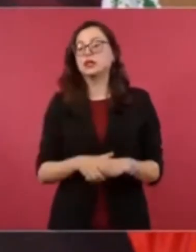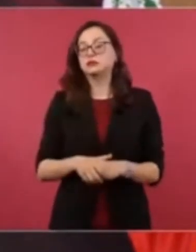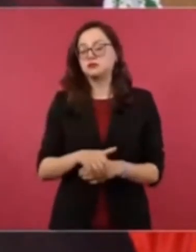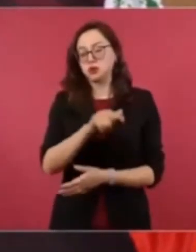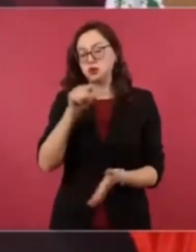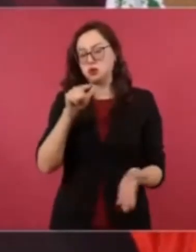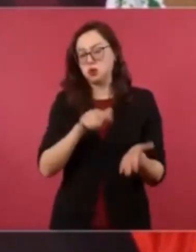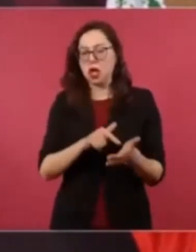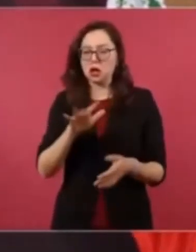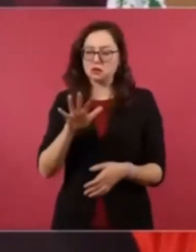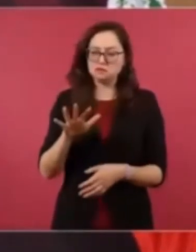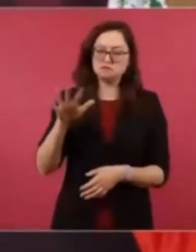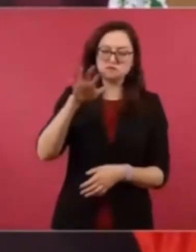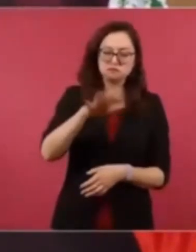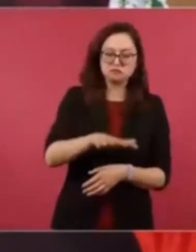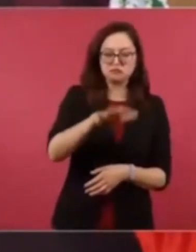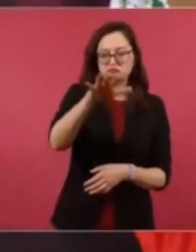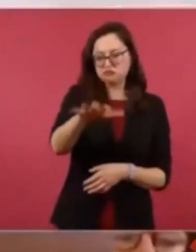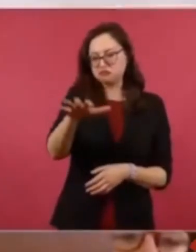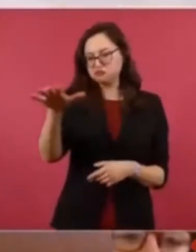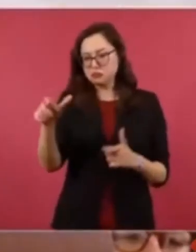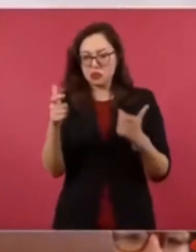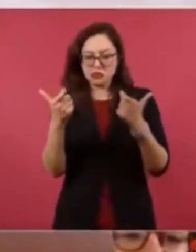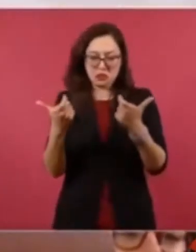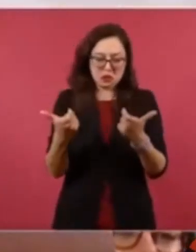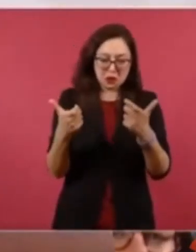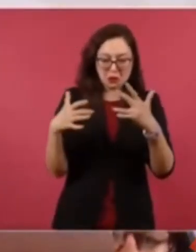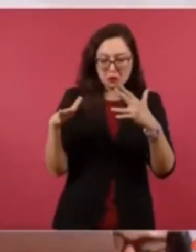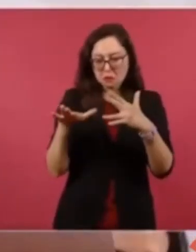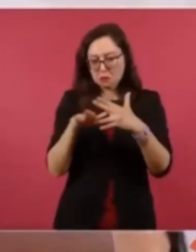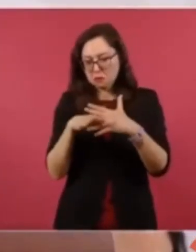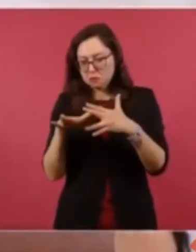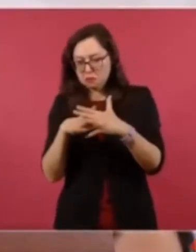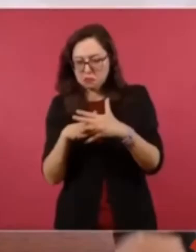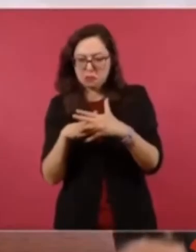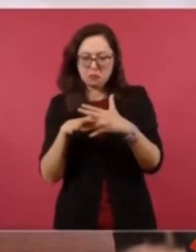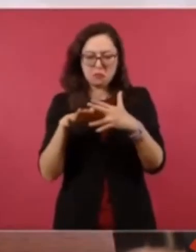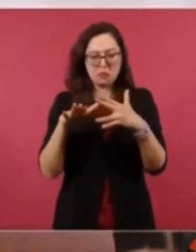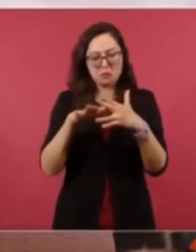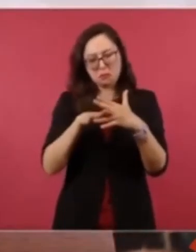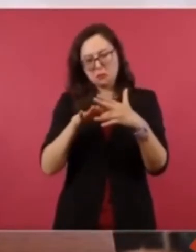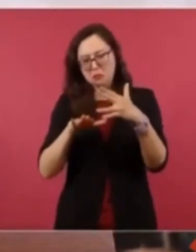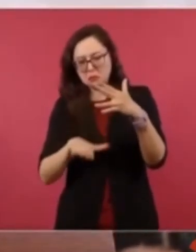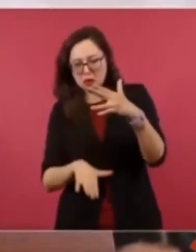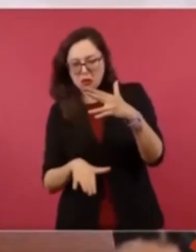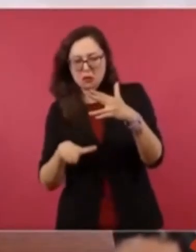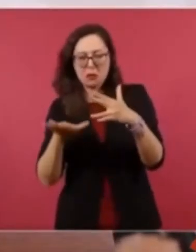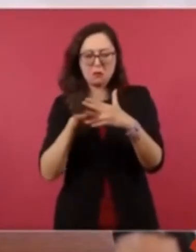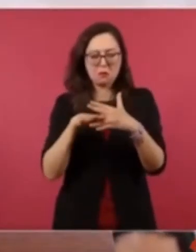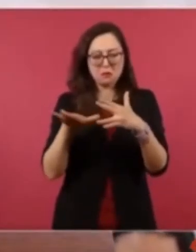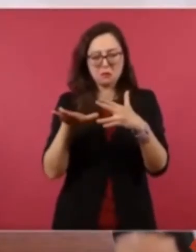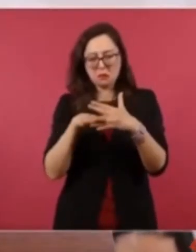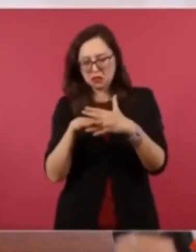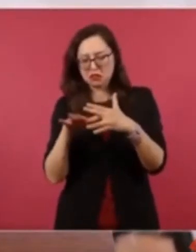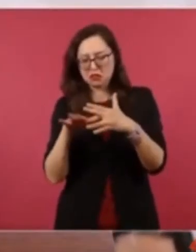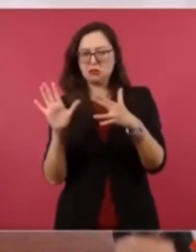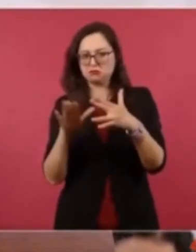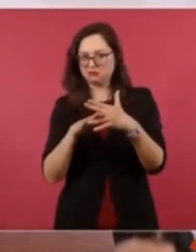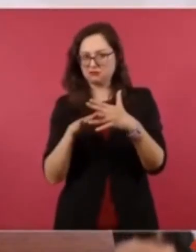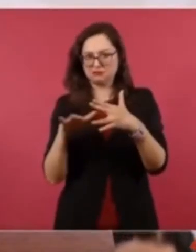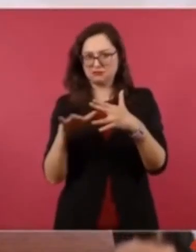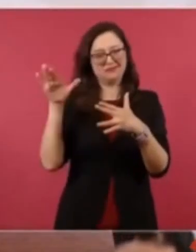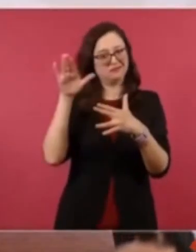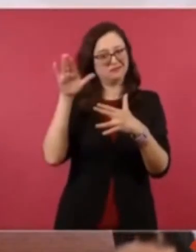clase media-media, alta, pero más clase media-media.